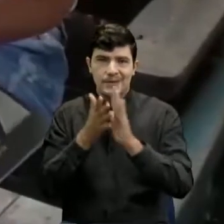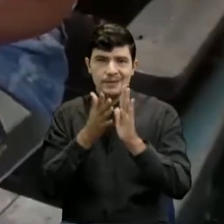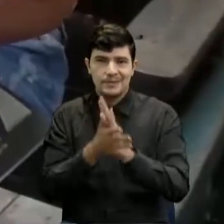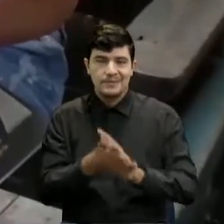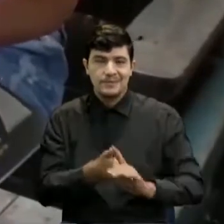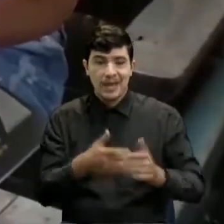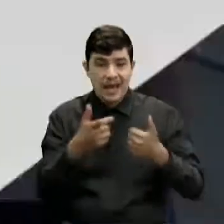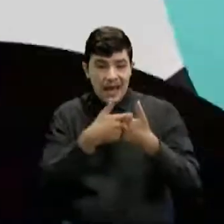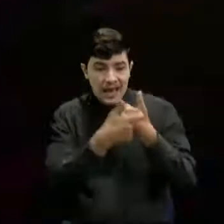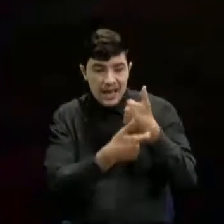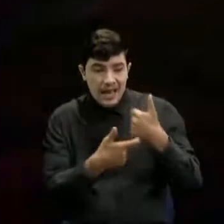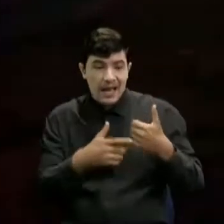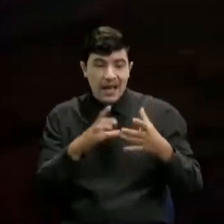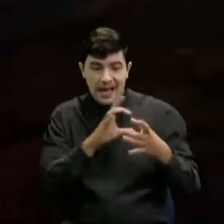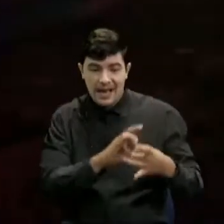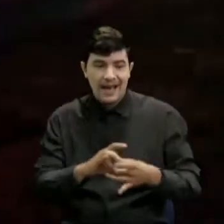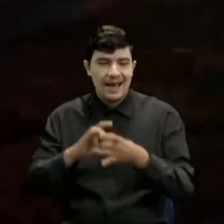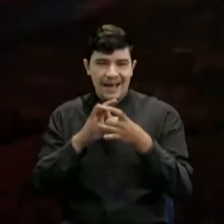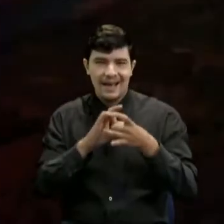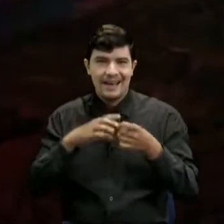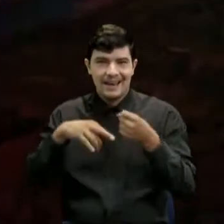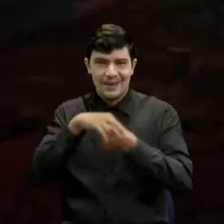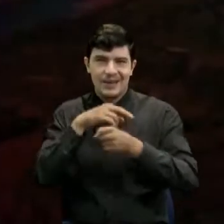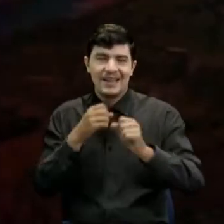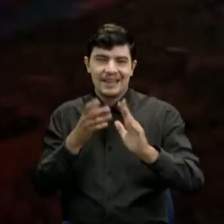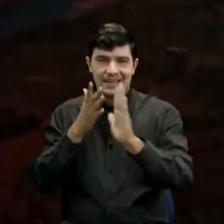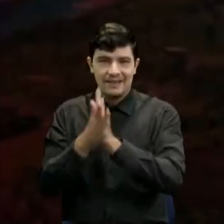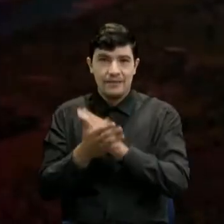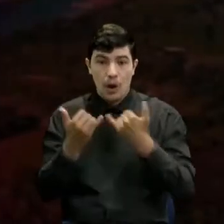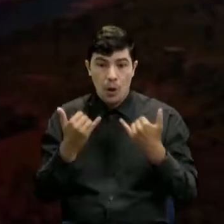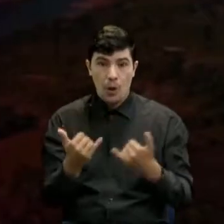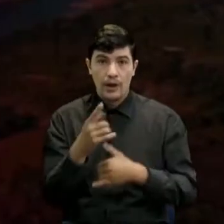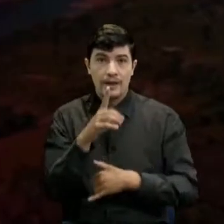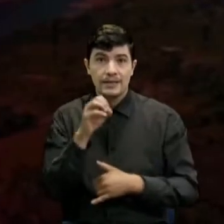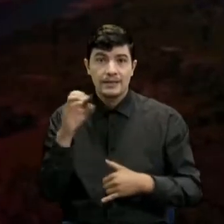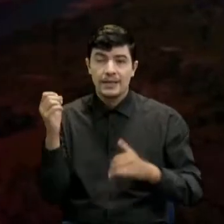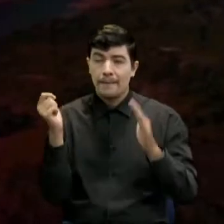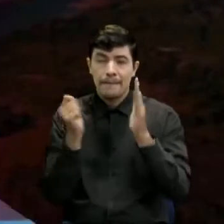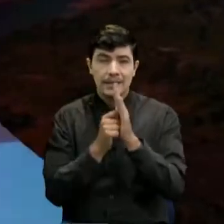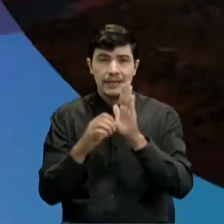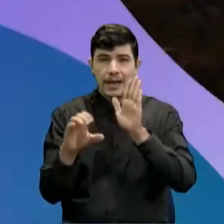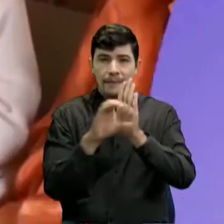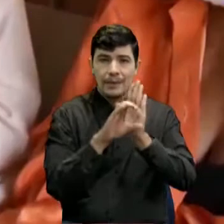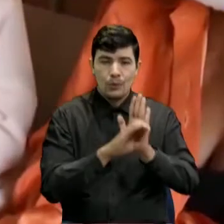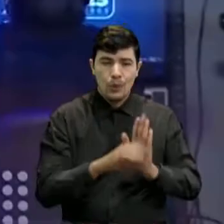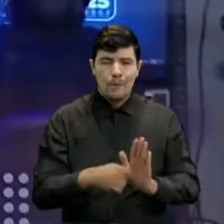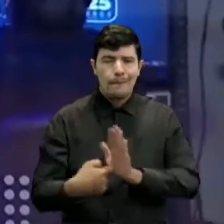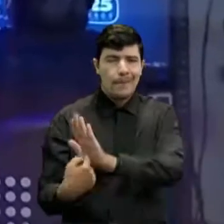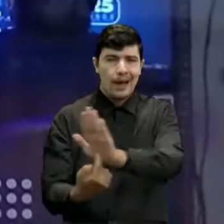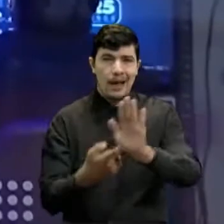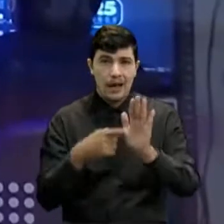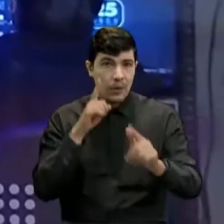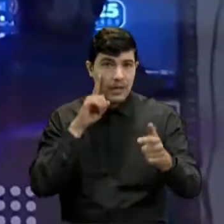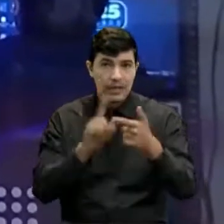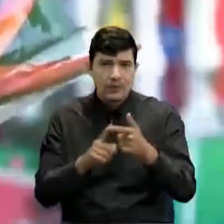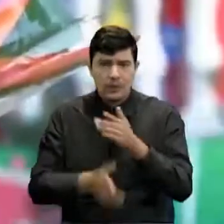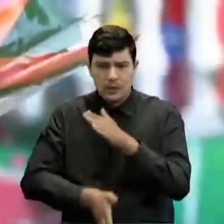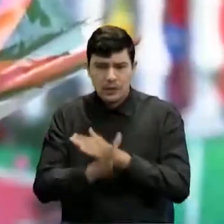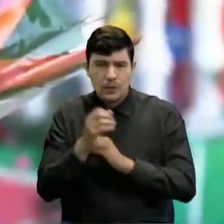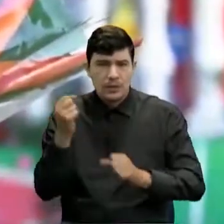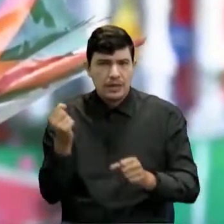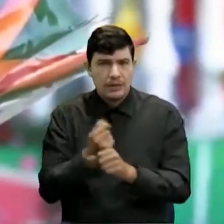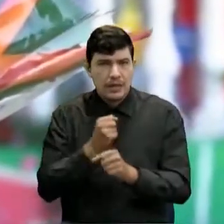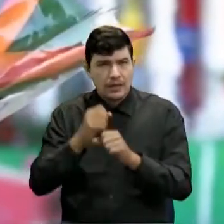esta unión ha alcanzado las 100 emisiones al aire y este logro nos motiva a seguir trabajando más fuerte, en